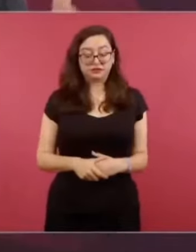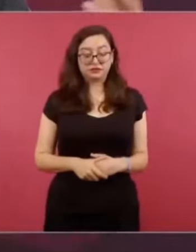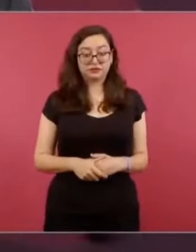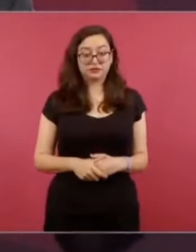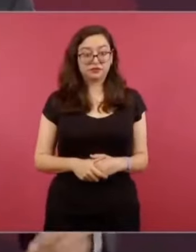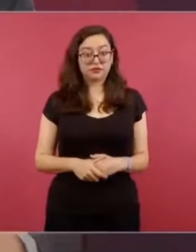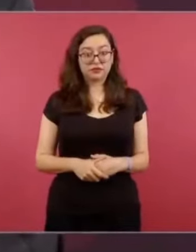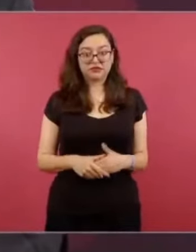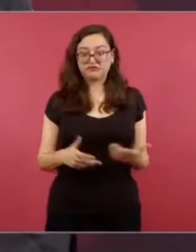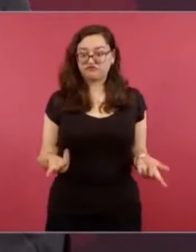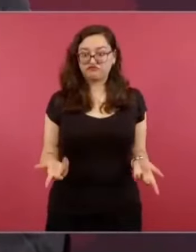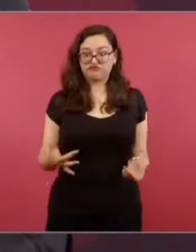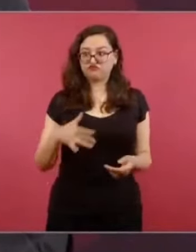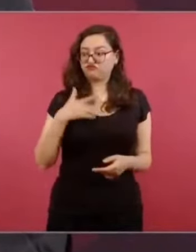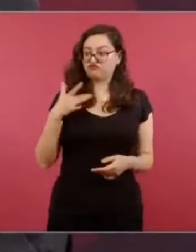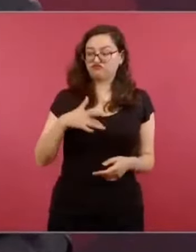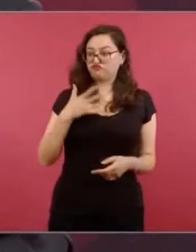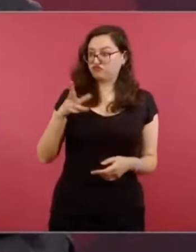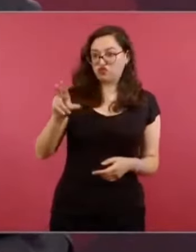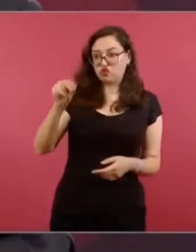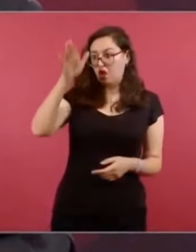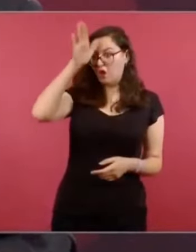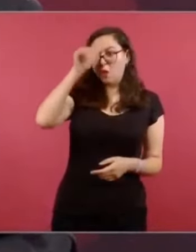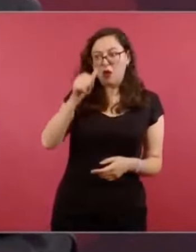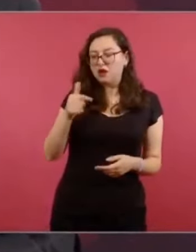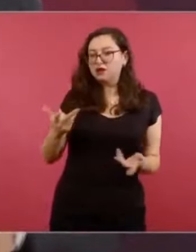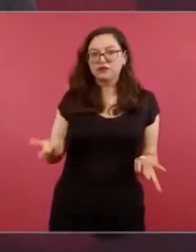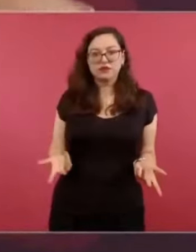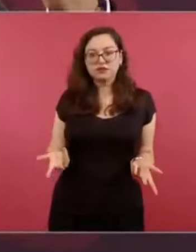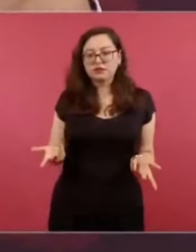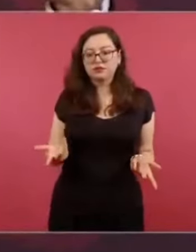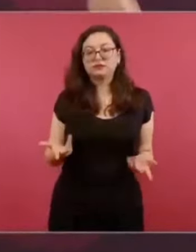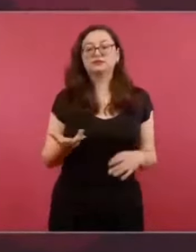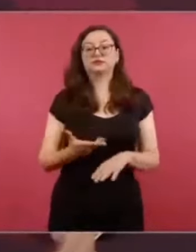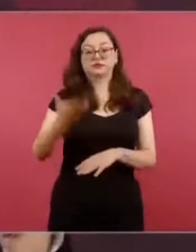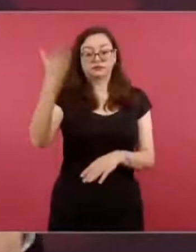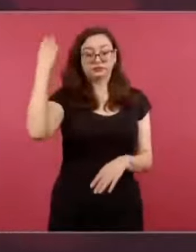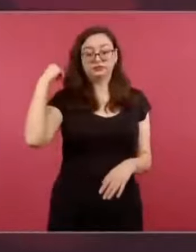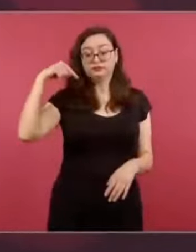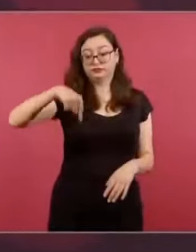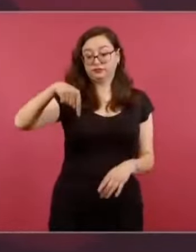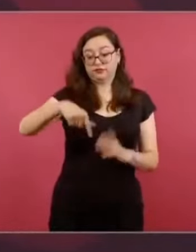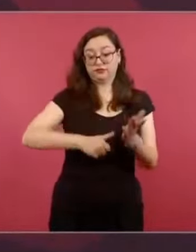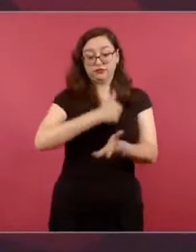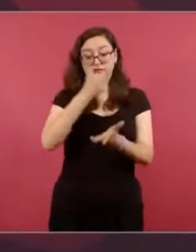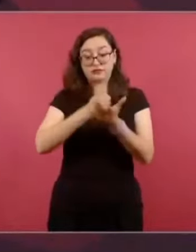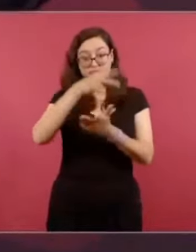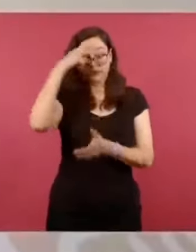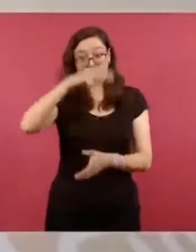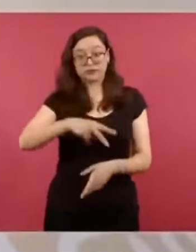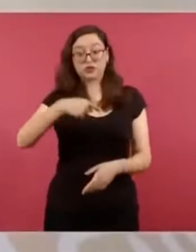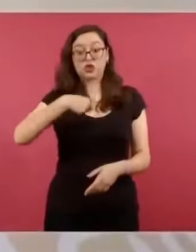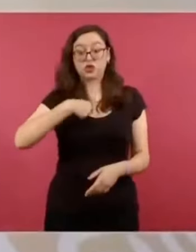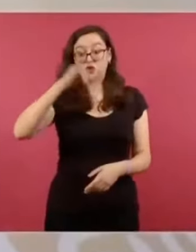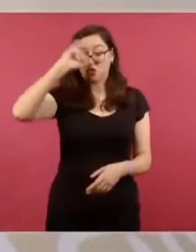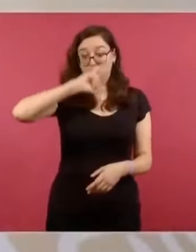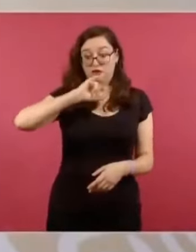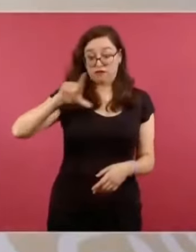pensiones a los adultos mayores aquí en la Ciudad de México. La primera respuesta fue no estoy de acuerdo,